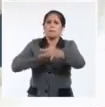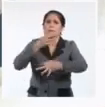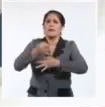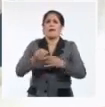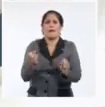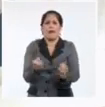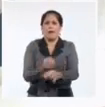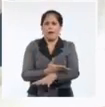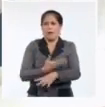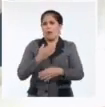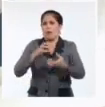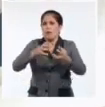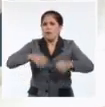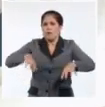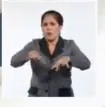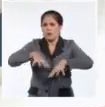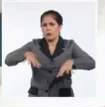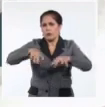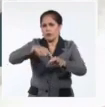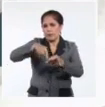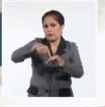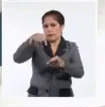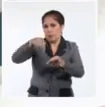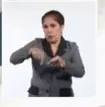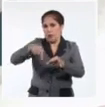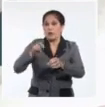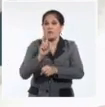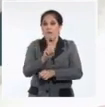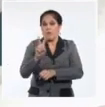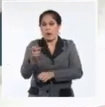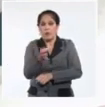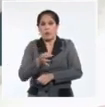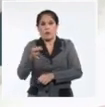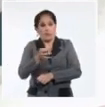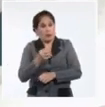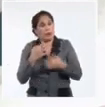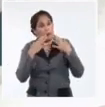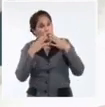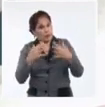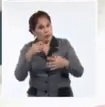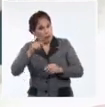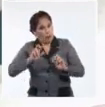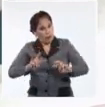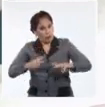detalles de todo cuanto acontece en este día histórico para el municipio especial. Ahora devolvemos la señal.